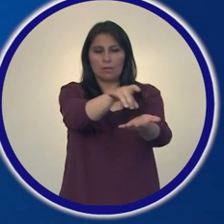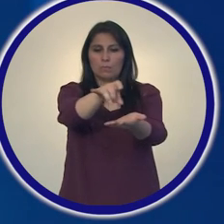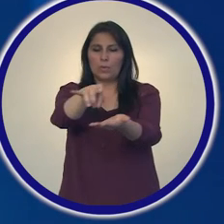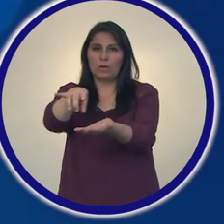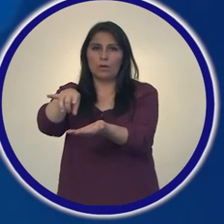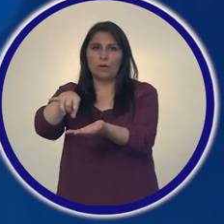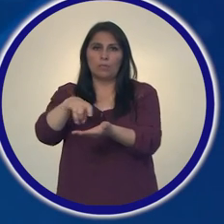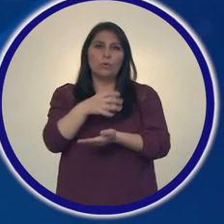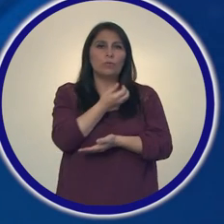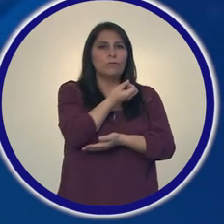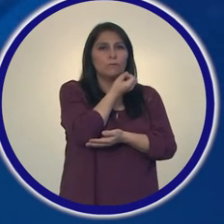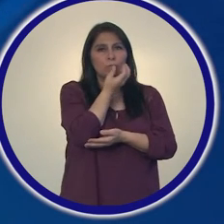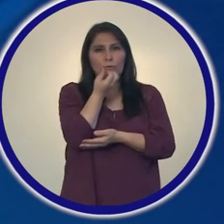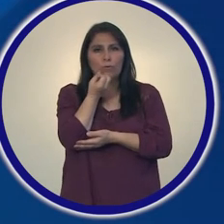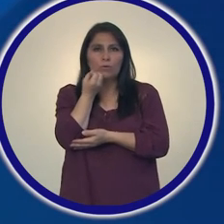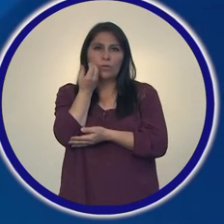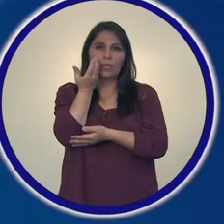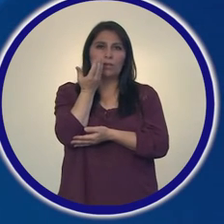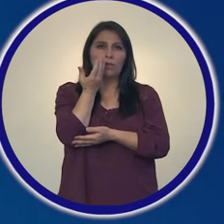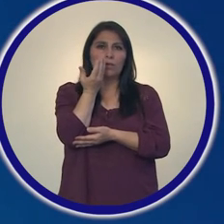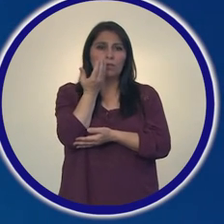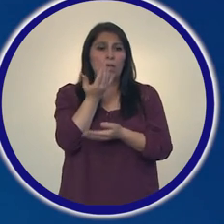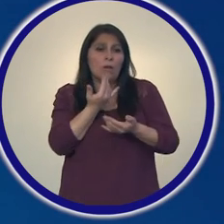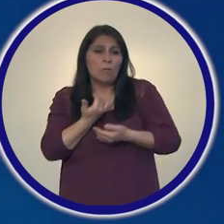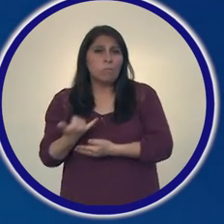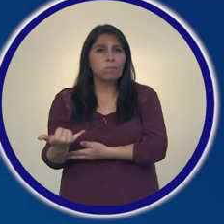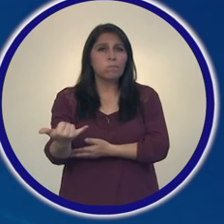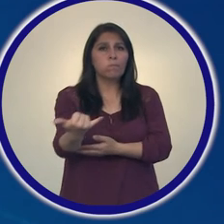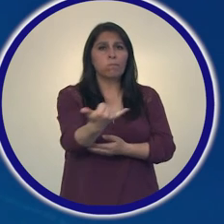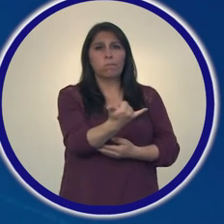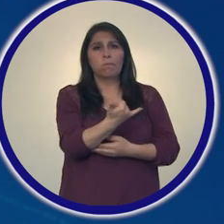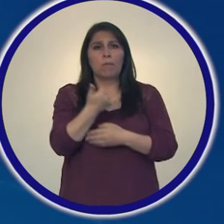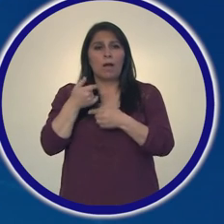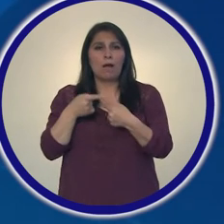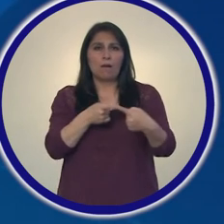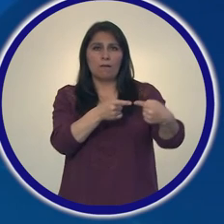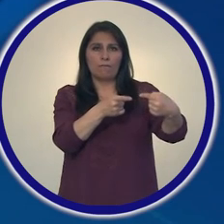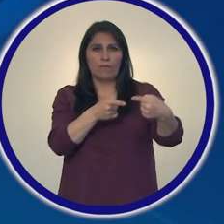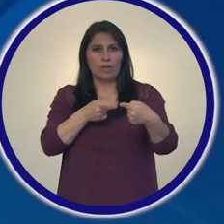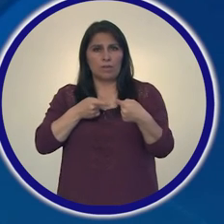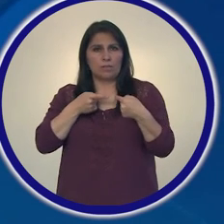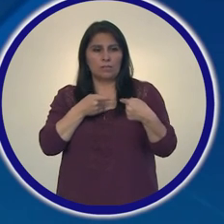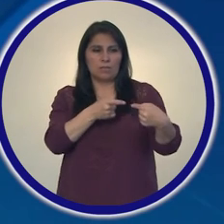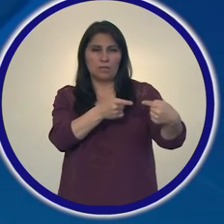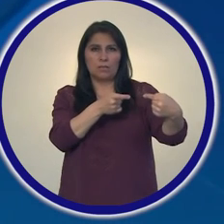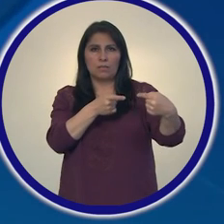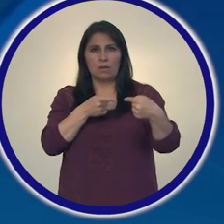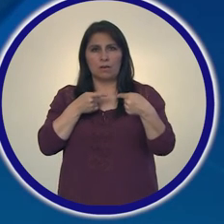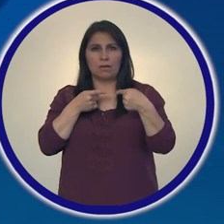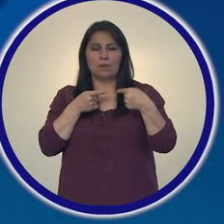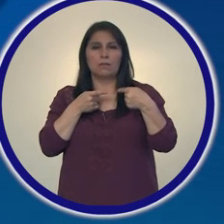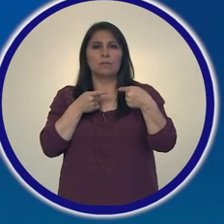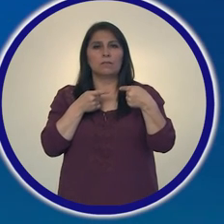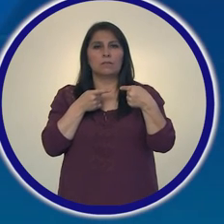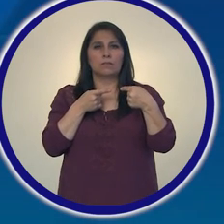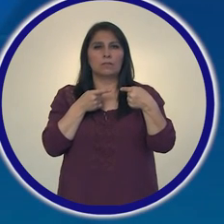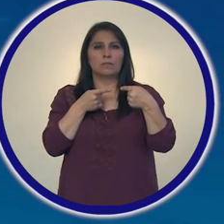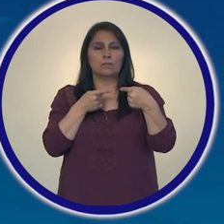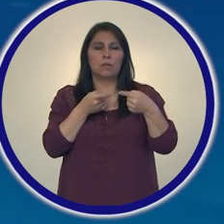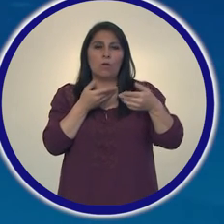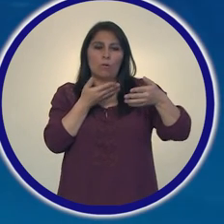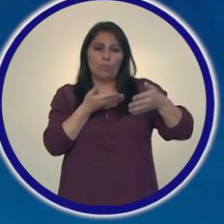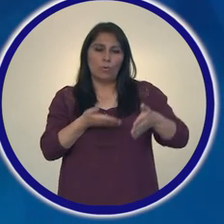sembramos flores donde haya adversidad.